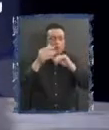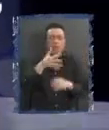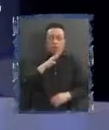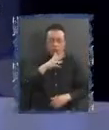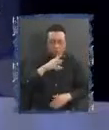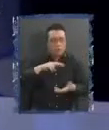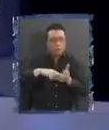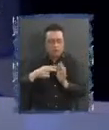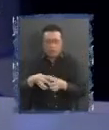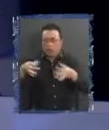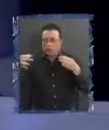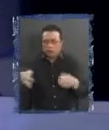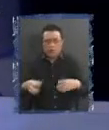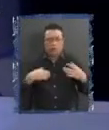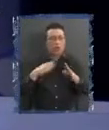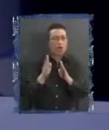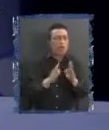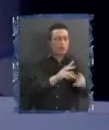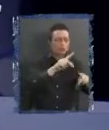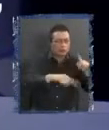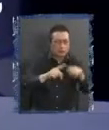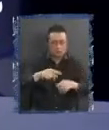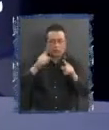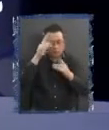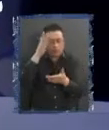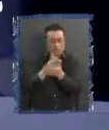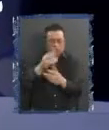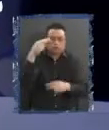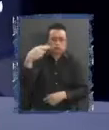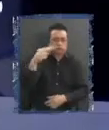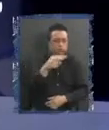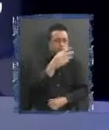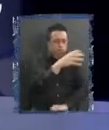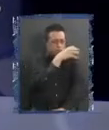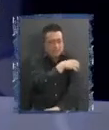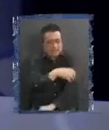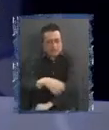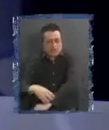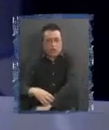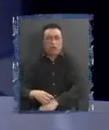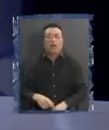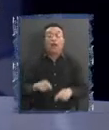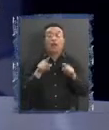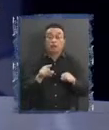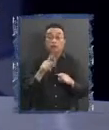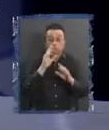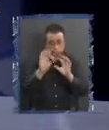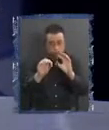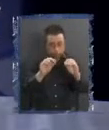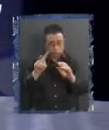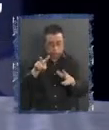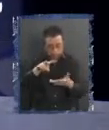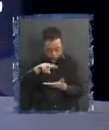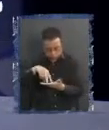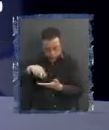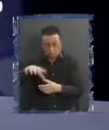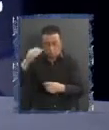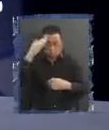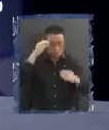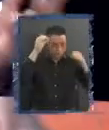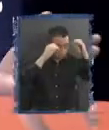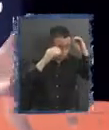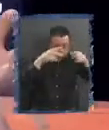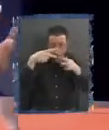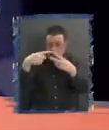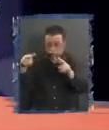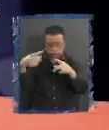del ordenamiento territorial tienen que definirse en las regiones y el llamado que hago a la gente es que lea el texto uno podrá tener opiniones diversas respecto de cómo